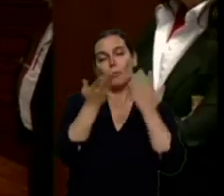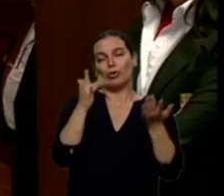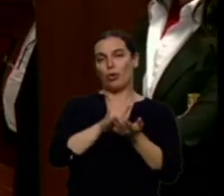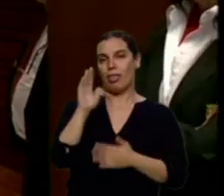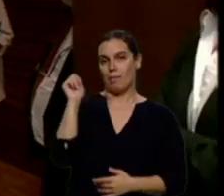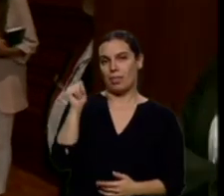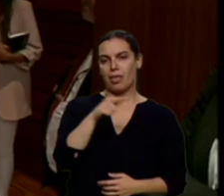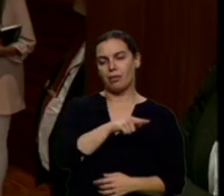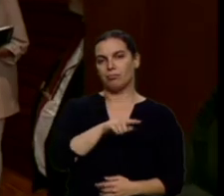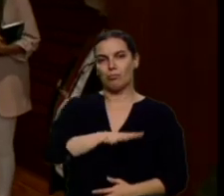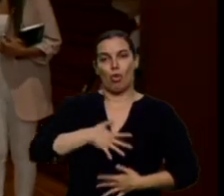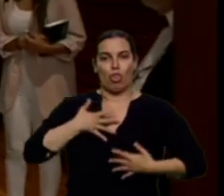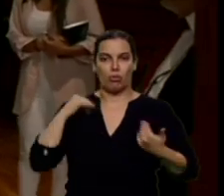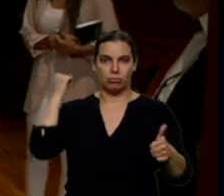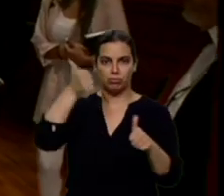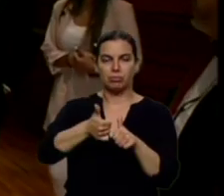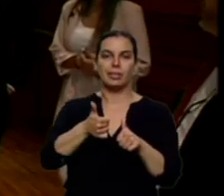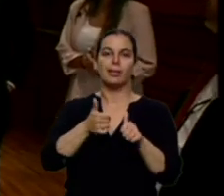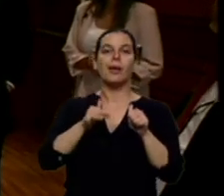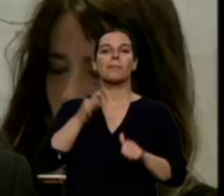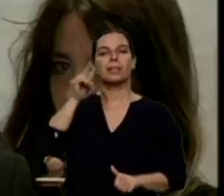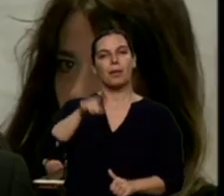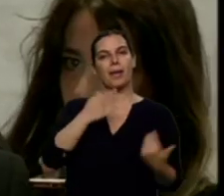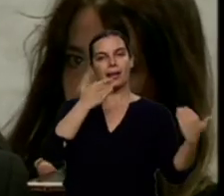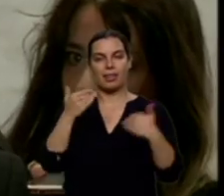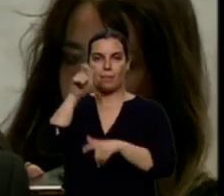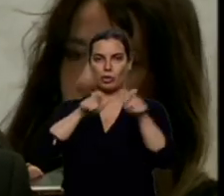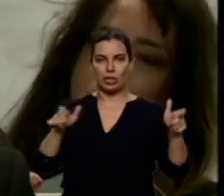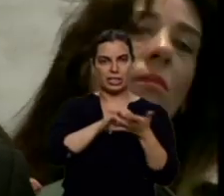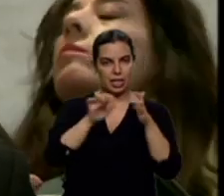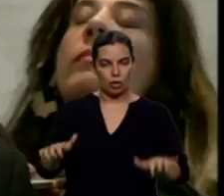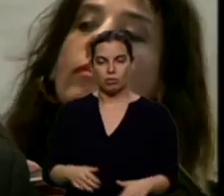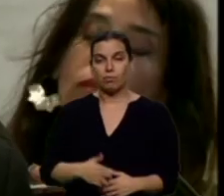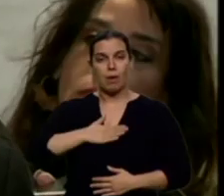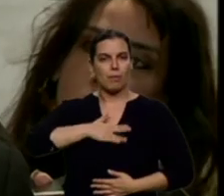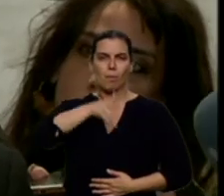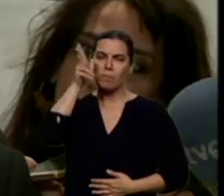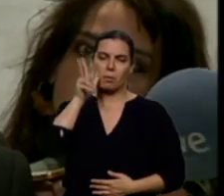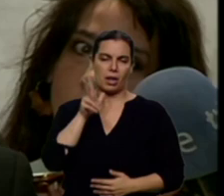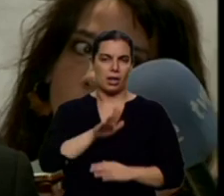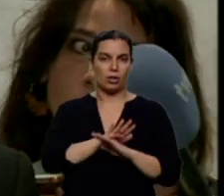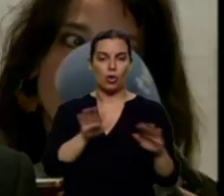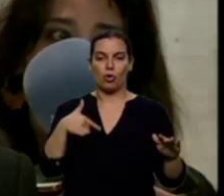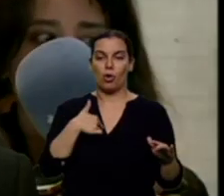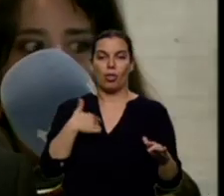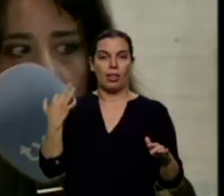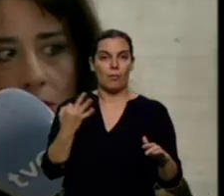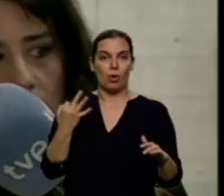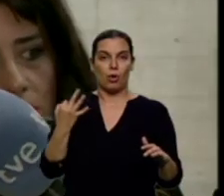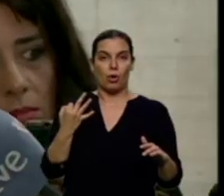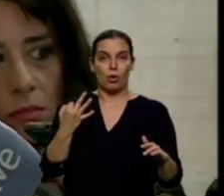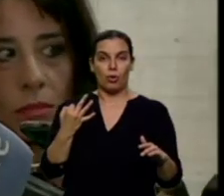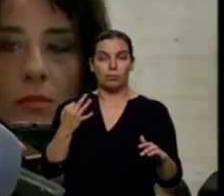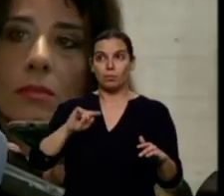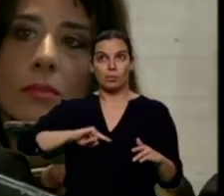capítulo de agradecimientos a los castellanos y leoneses. Ha sido un privilegio que yo le debo esencialmente a